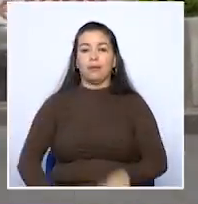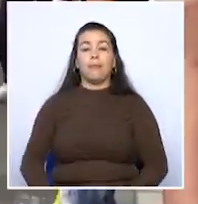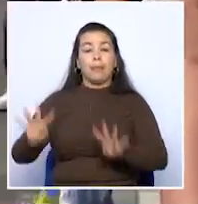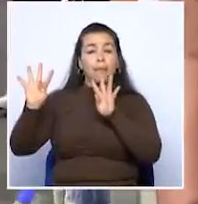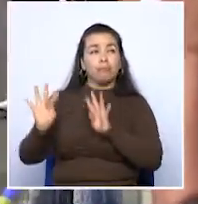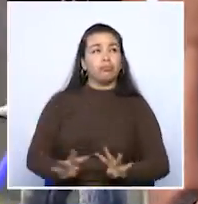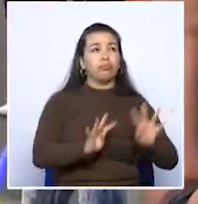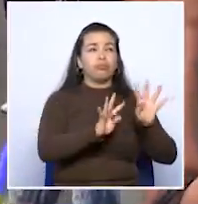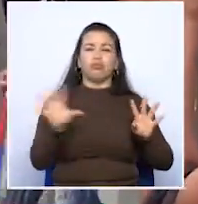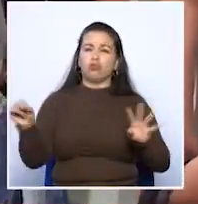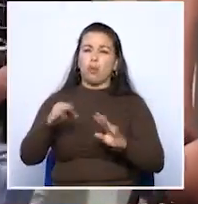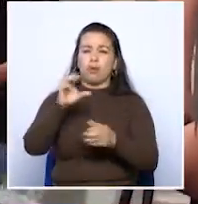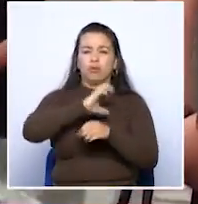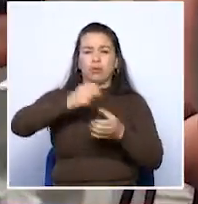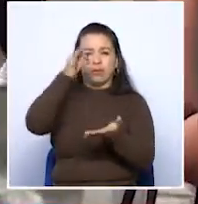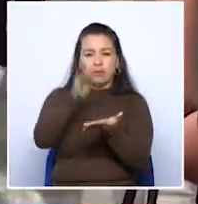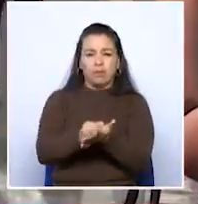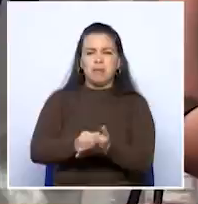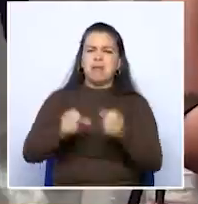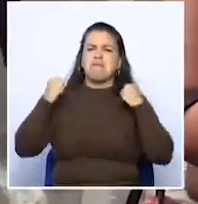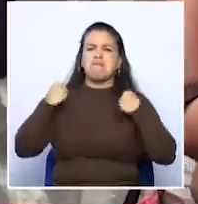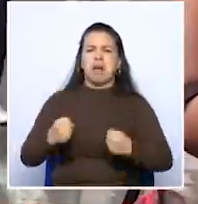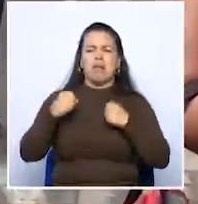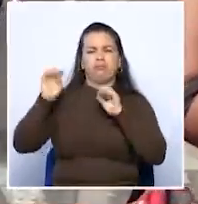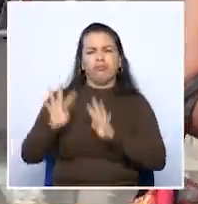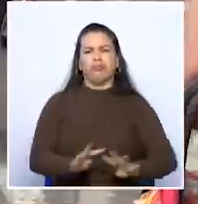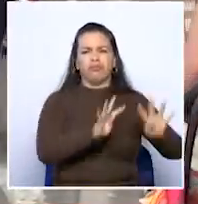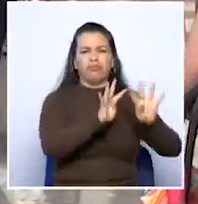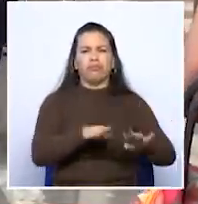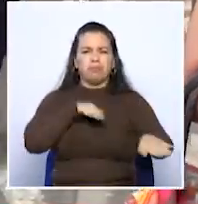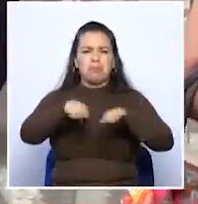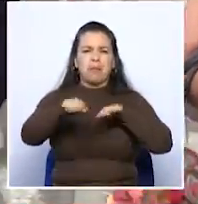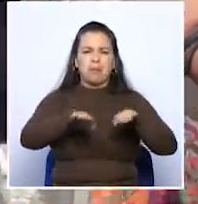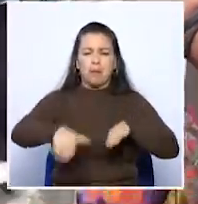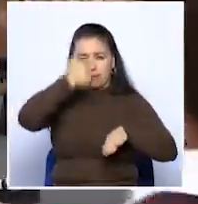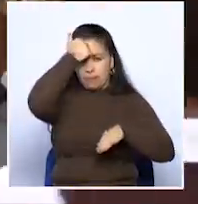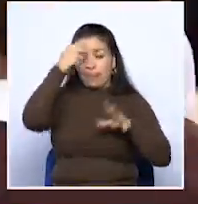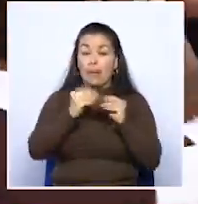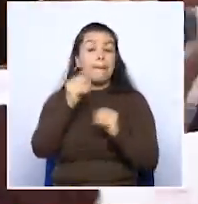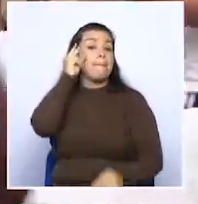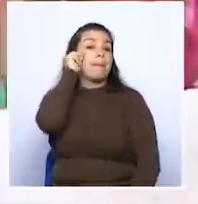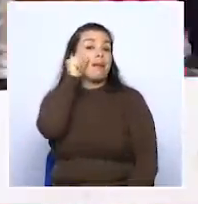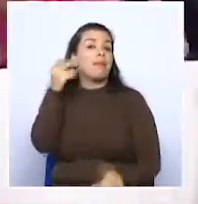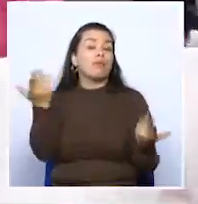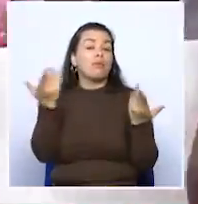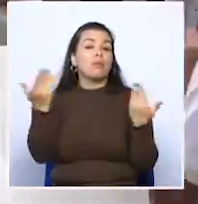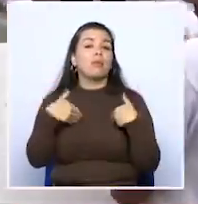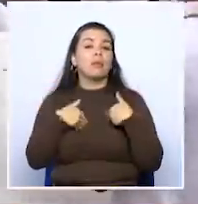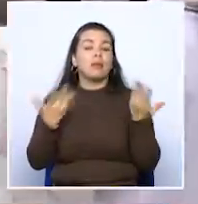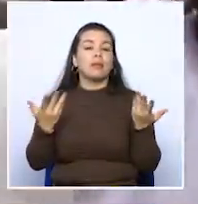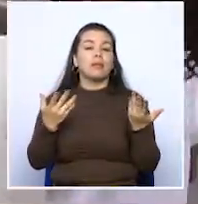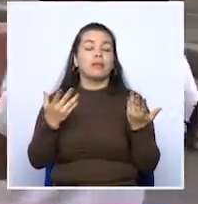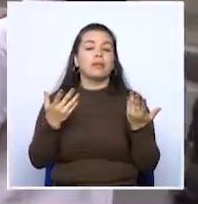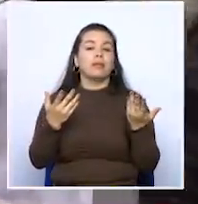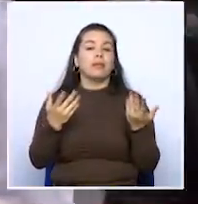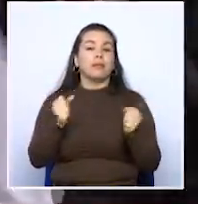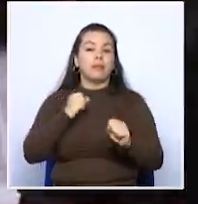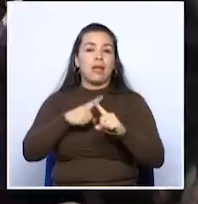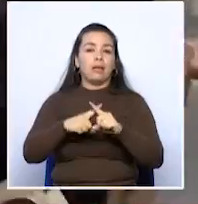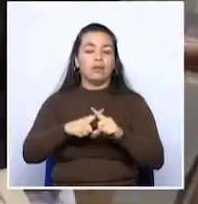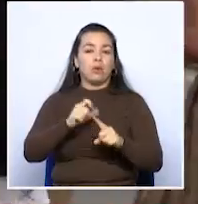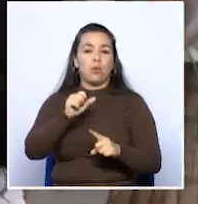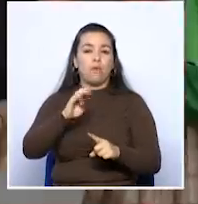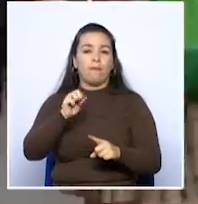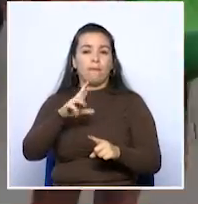las ciudades capitales con marchas por las principales vías de cada ciudad. En Pereira, por ejemplo, la marcha saldrá desde el sector éxito en Cuba,